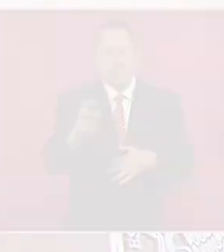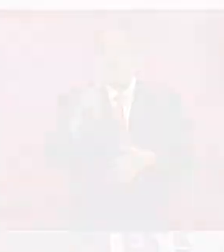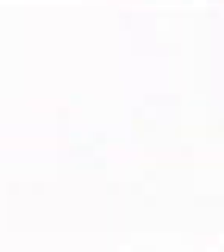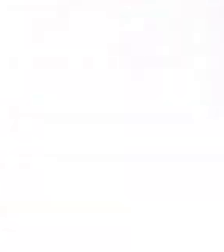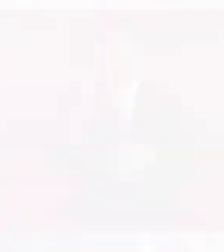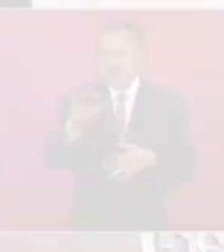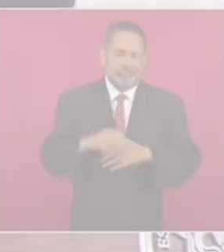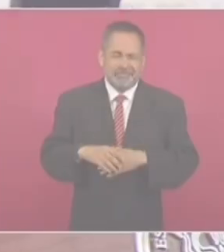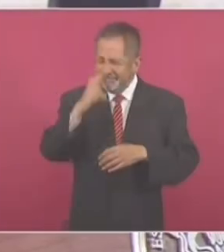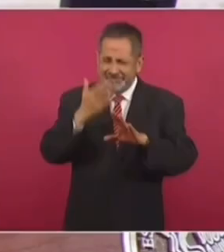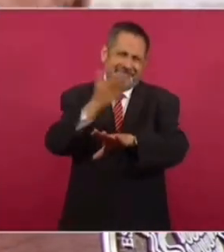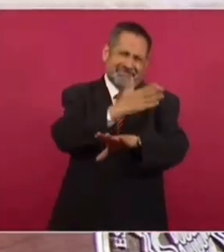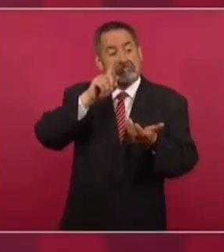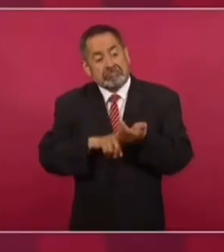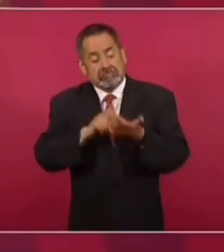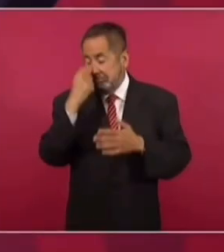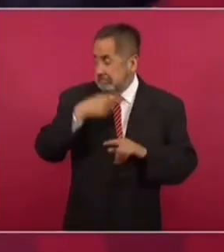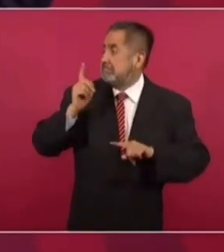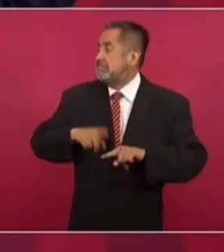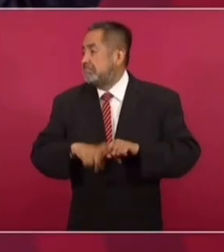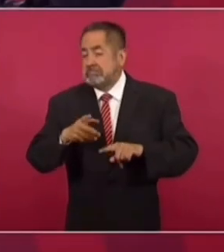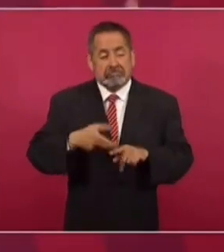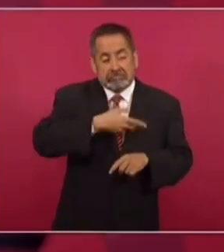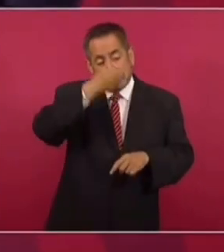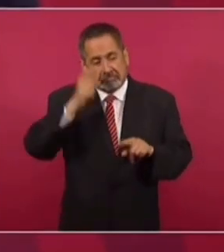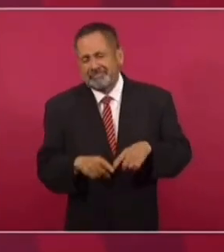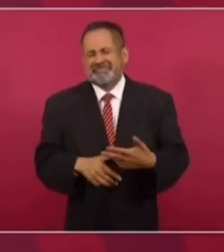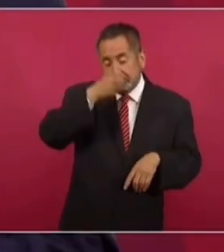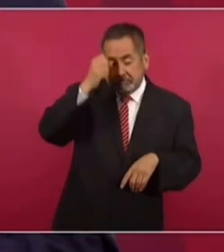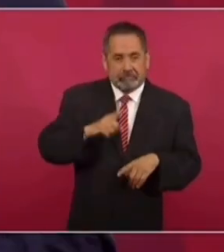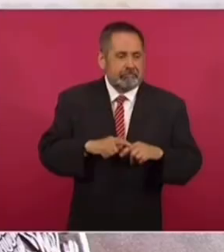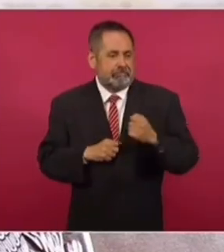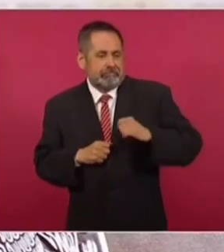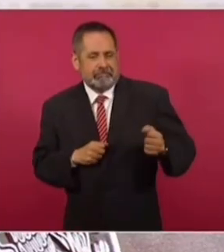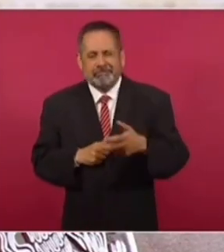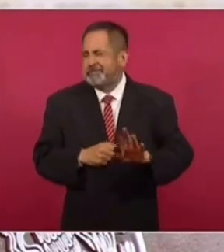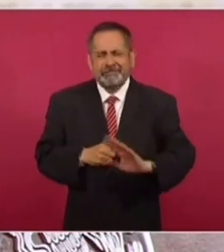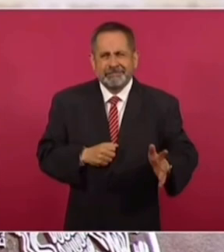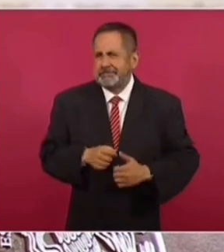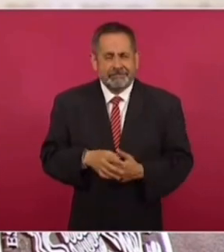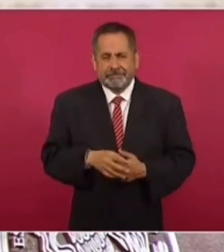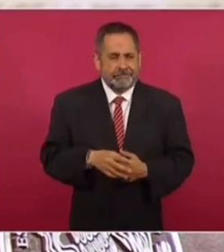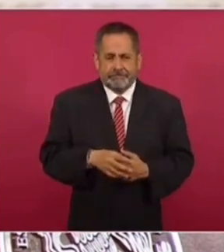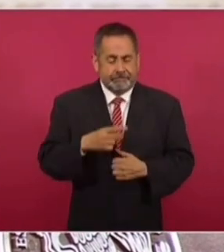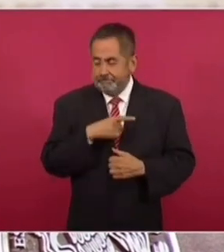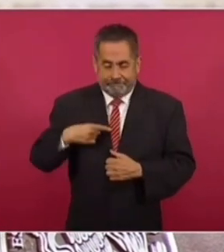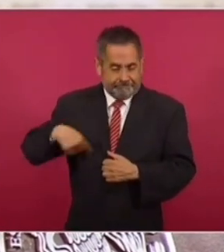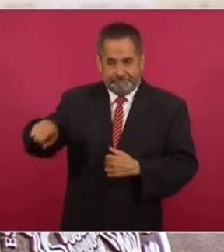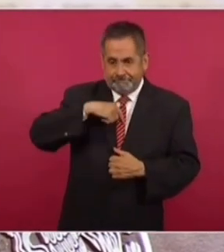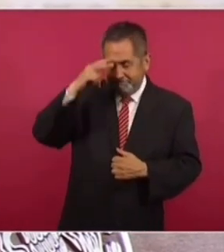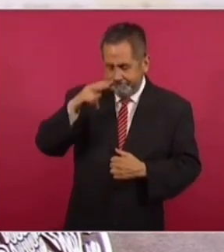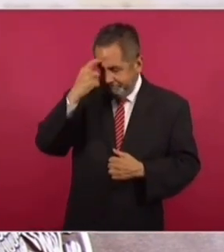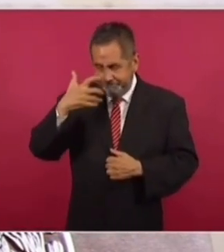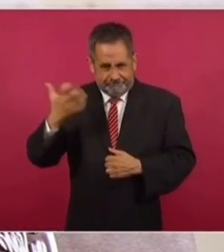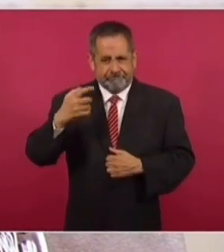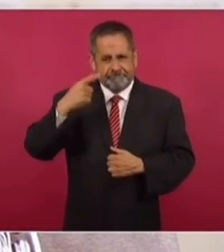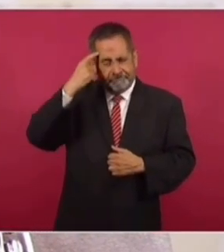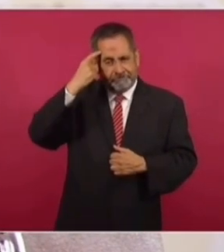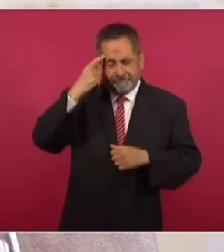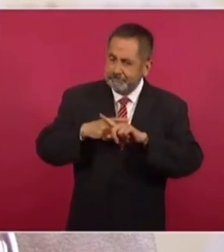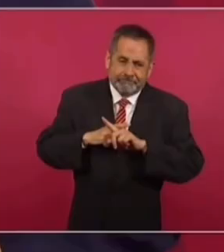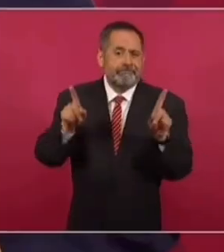Eso es el tapado. Es anacrónico. Viene de la época de Porfirio Díaz, imagínense. Por eso, debemos de actuar